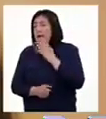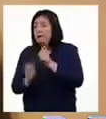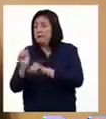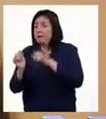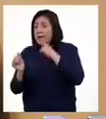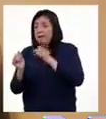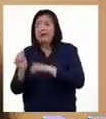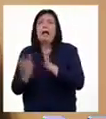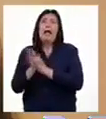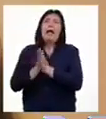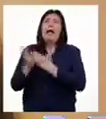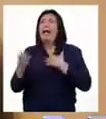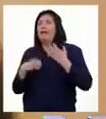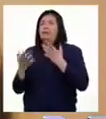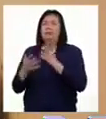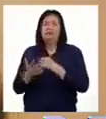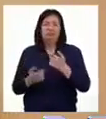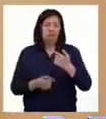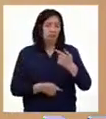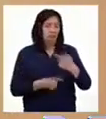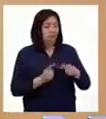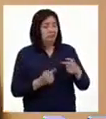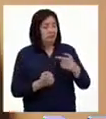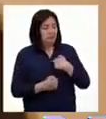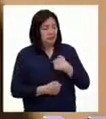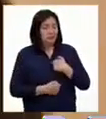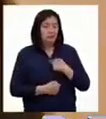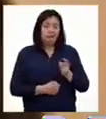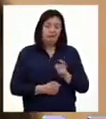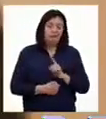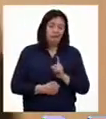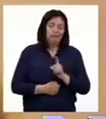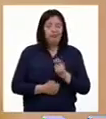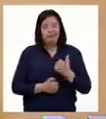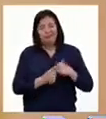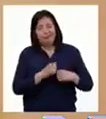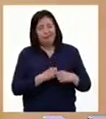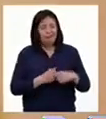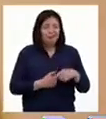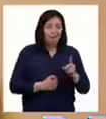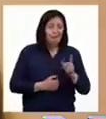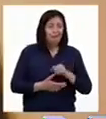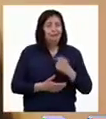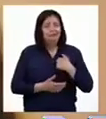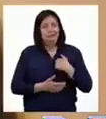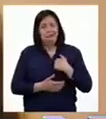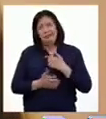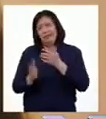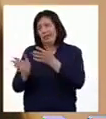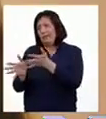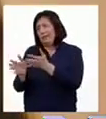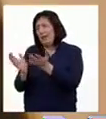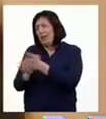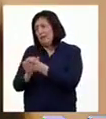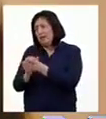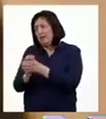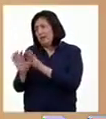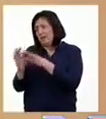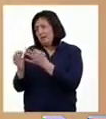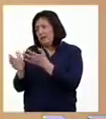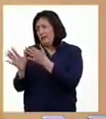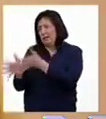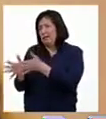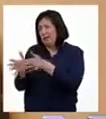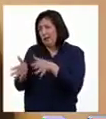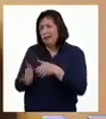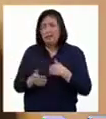estaban muy emocionadas. En cambio, para mí fue una experiencia muy dolorosa porque iba a tener que dejar a mis amigas y a mi familia.